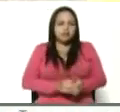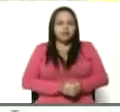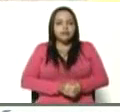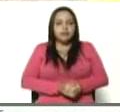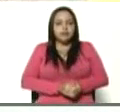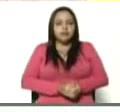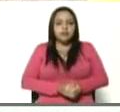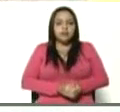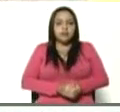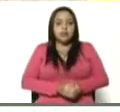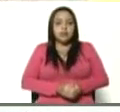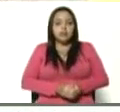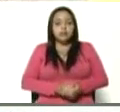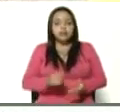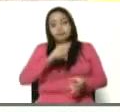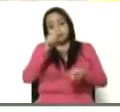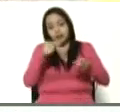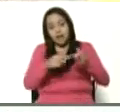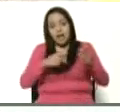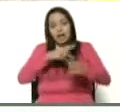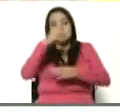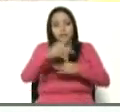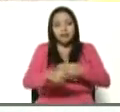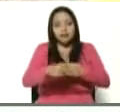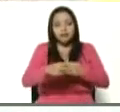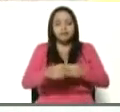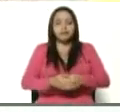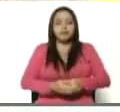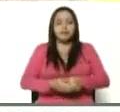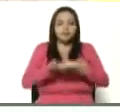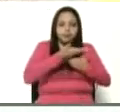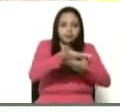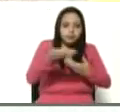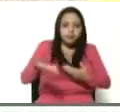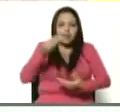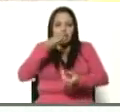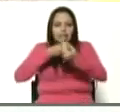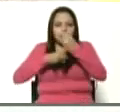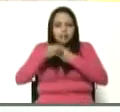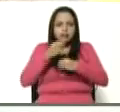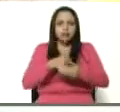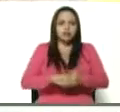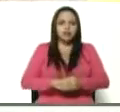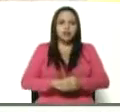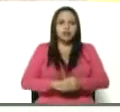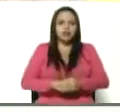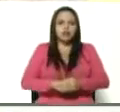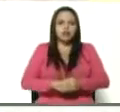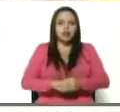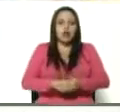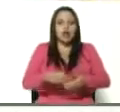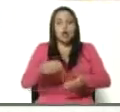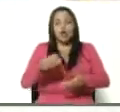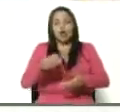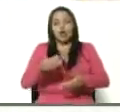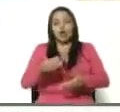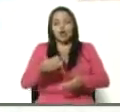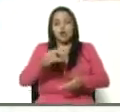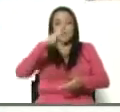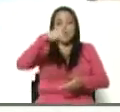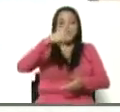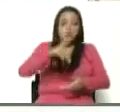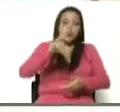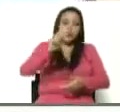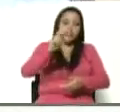El plan llamado de distribución de alimentos y nutrientes, nutrichicha, del Instituto Nacional de